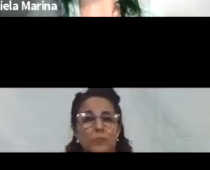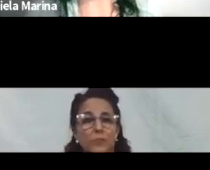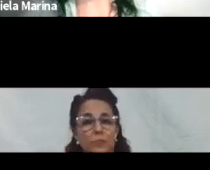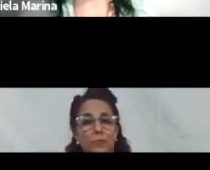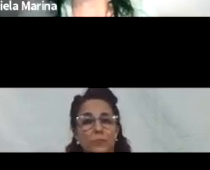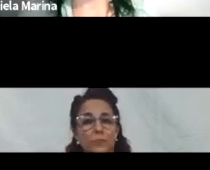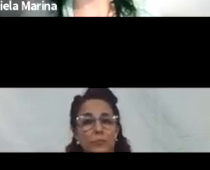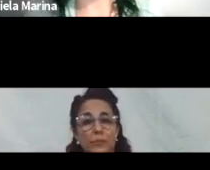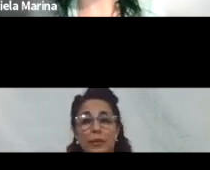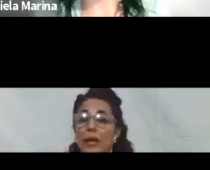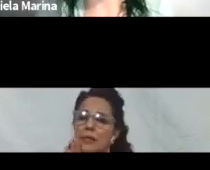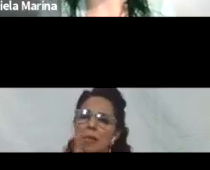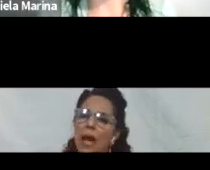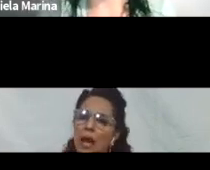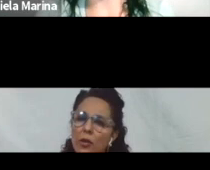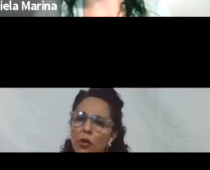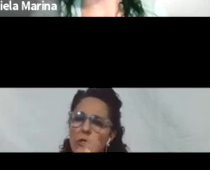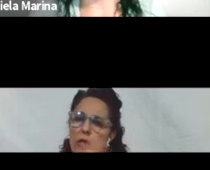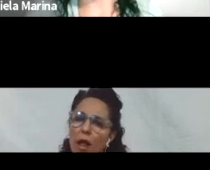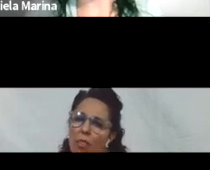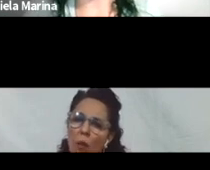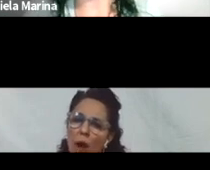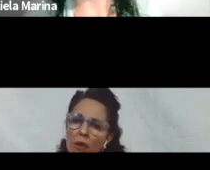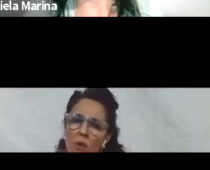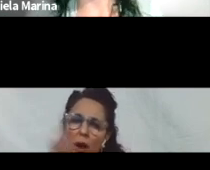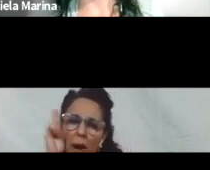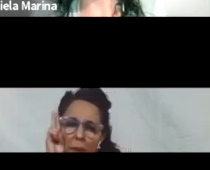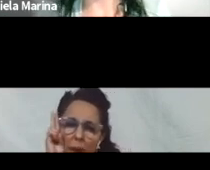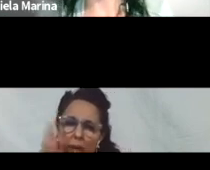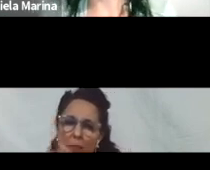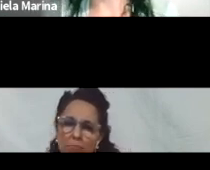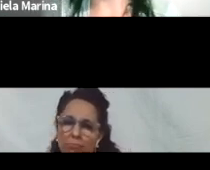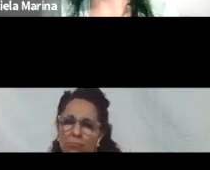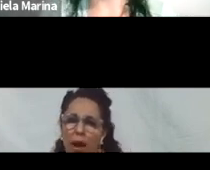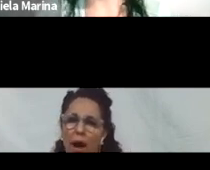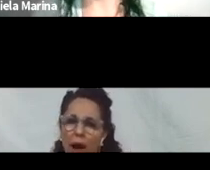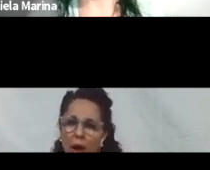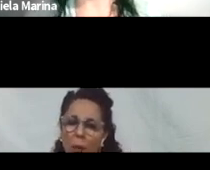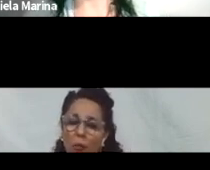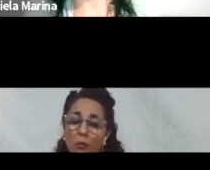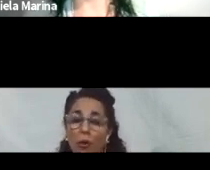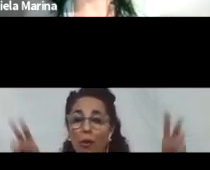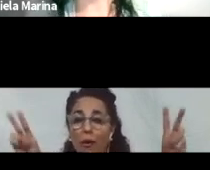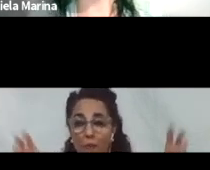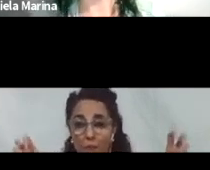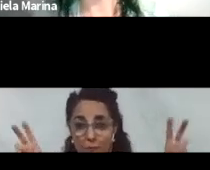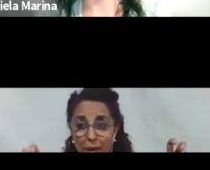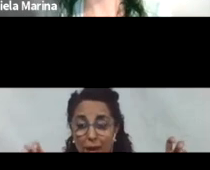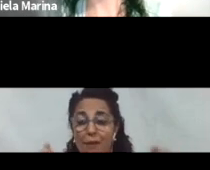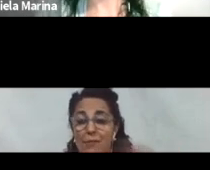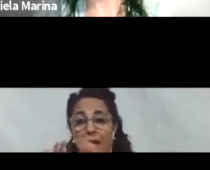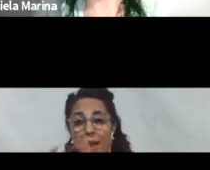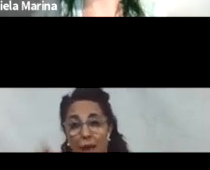El secreto de la educación radica en respetar al alumno. Esta es la frase que elegimos para presentar esta clase.